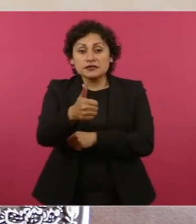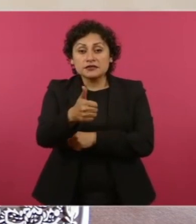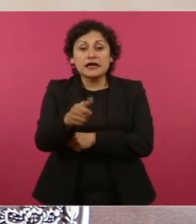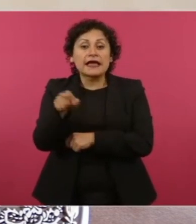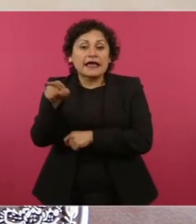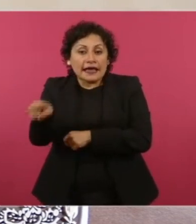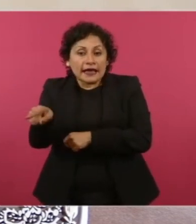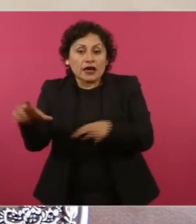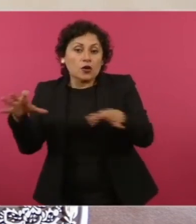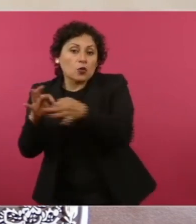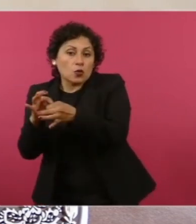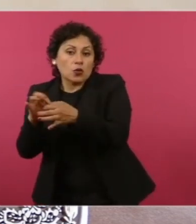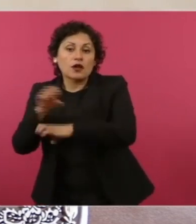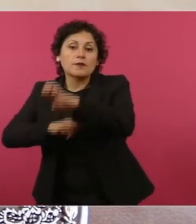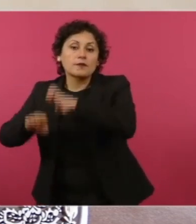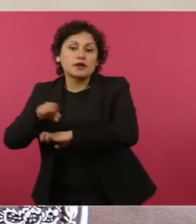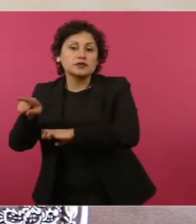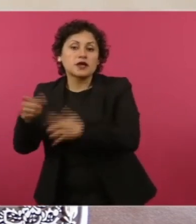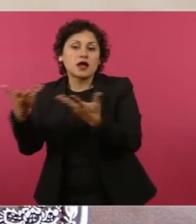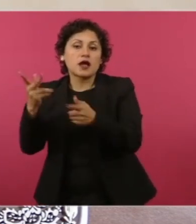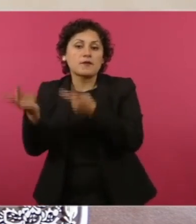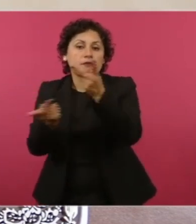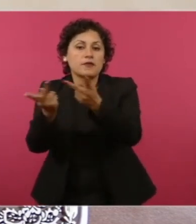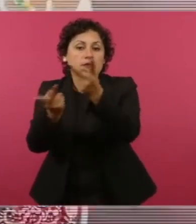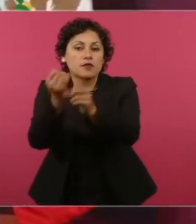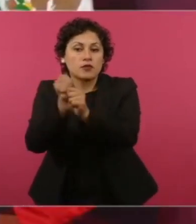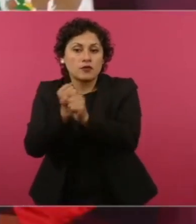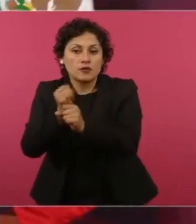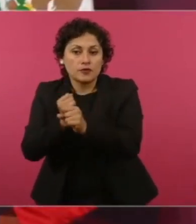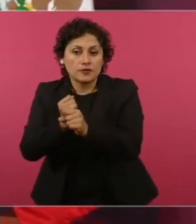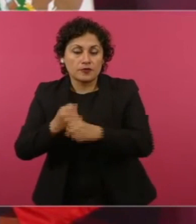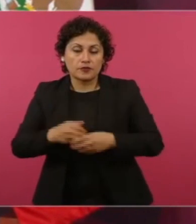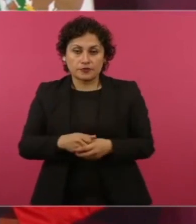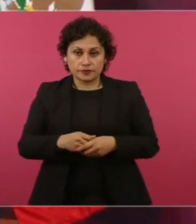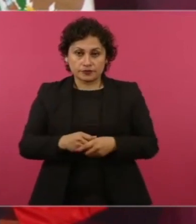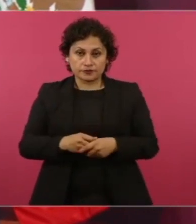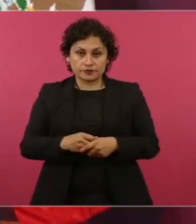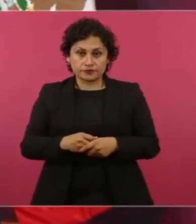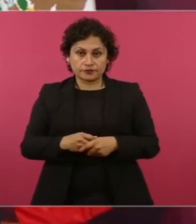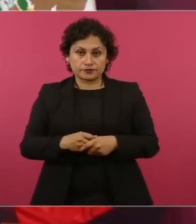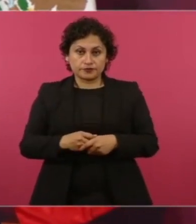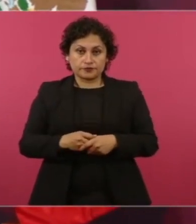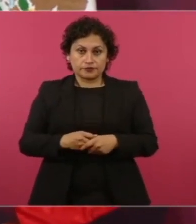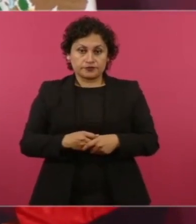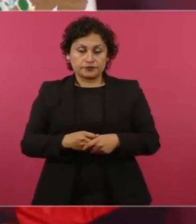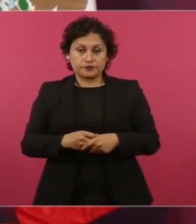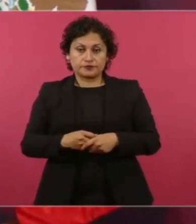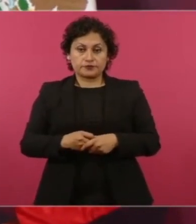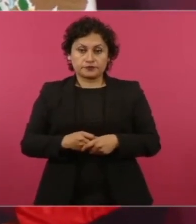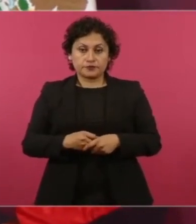encuestadora que